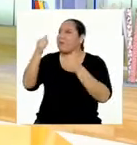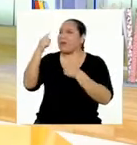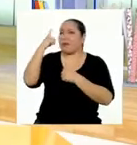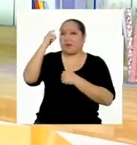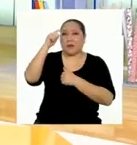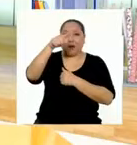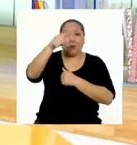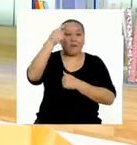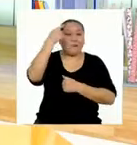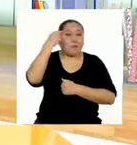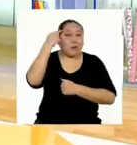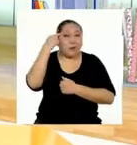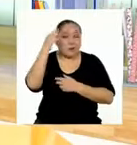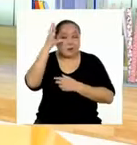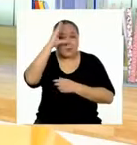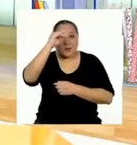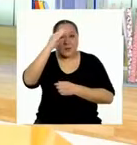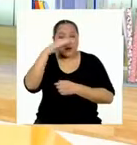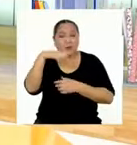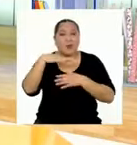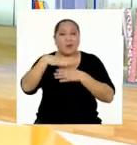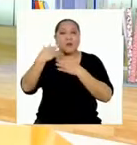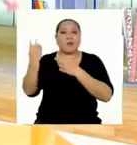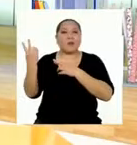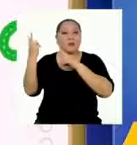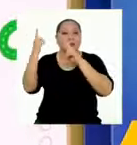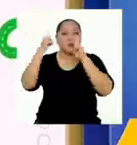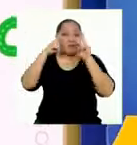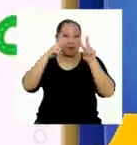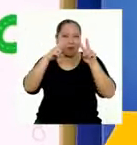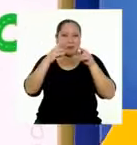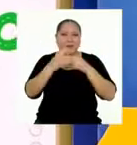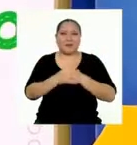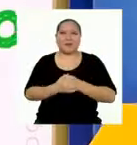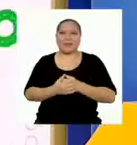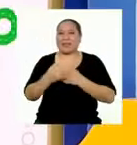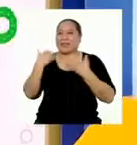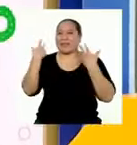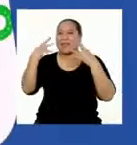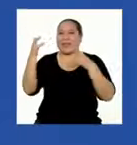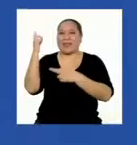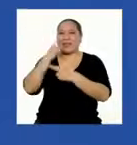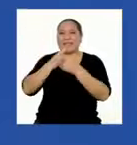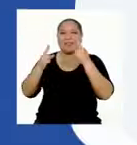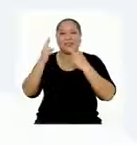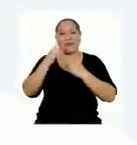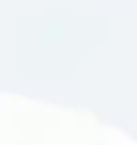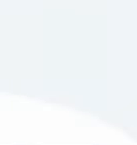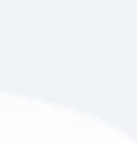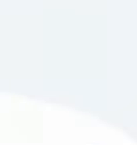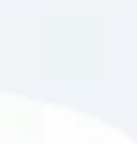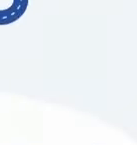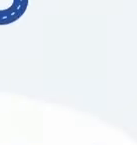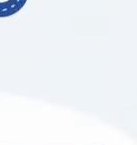Piensen en ello, chicas y chicos, y nos vemos después. ¡Ya volvemos!